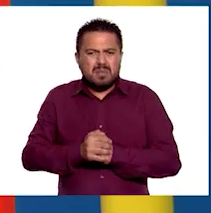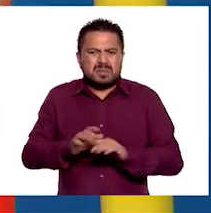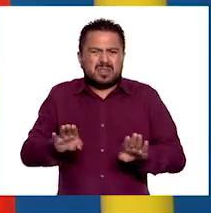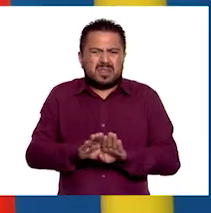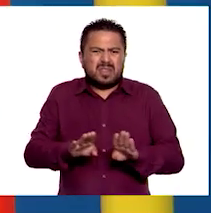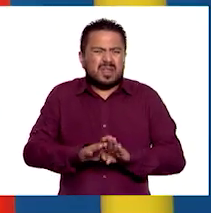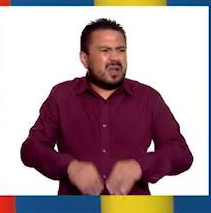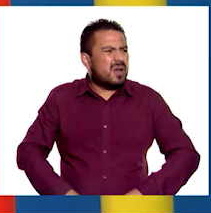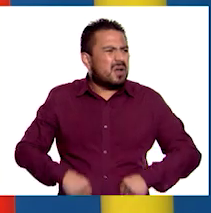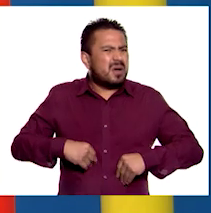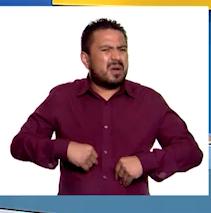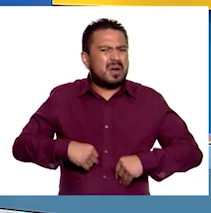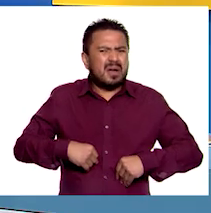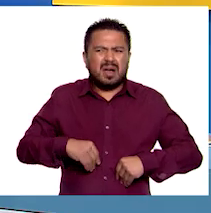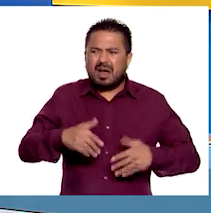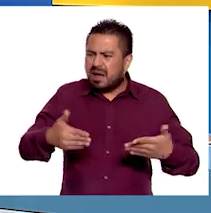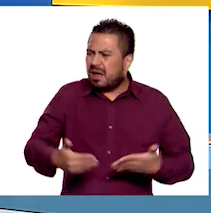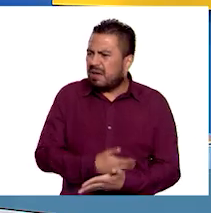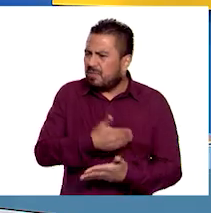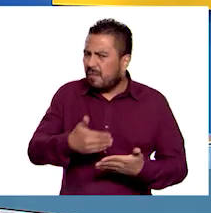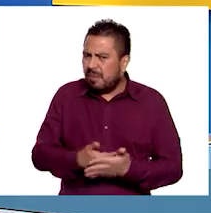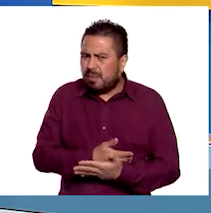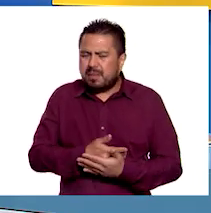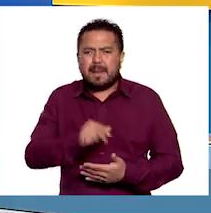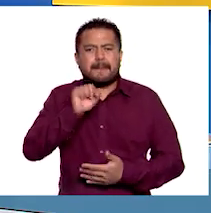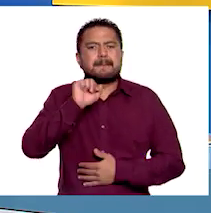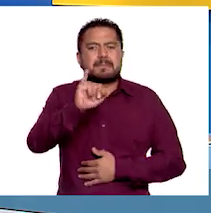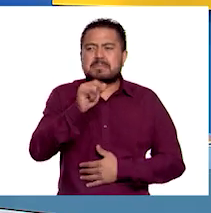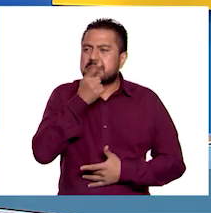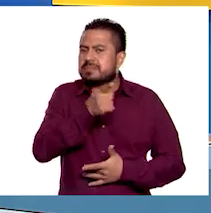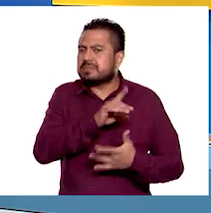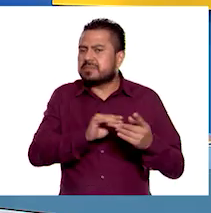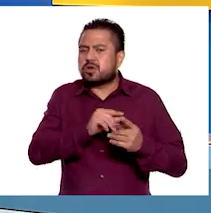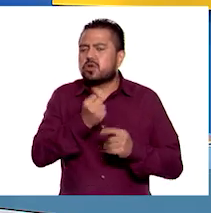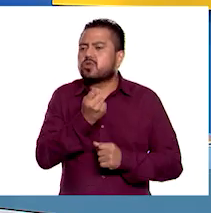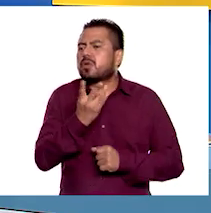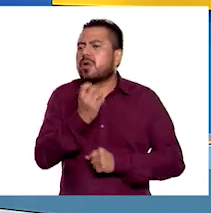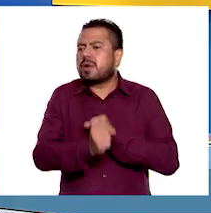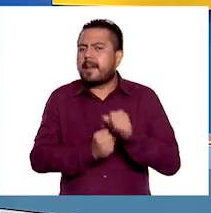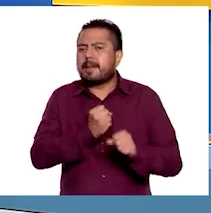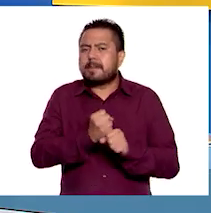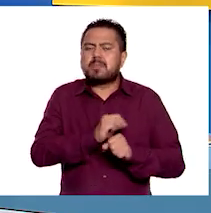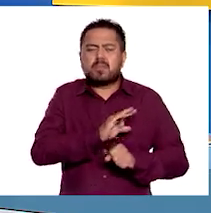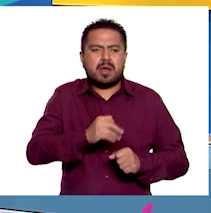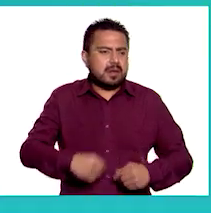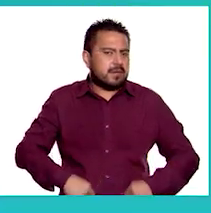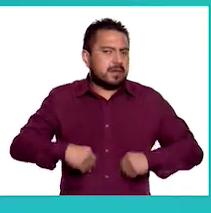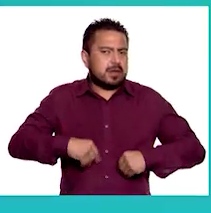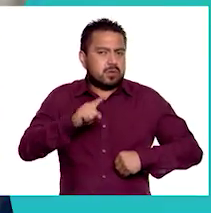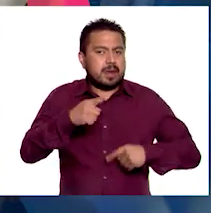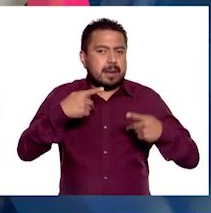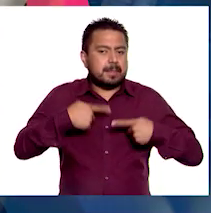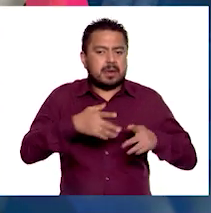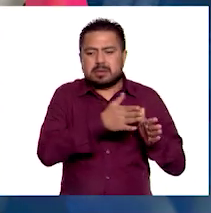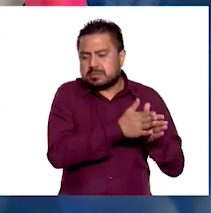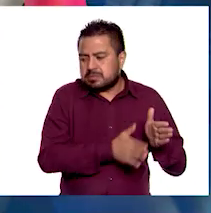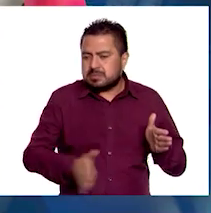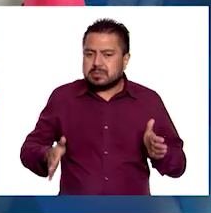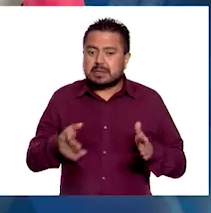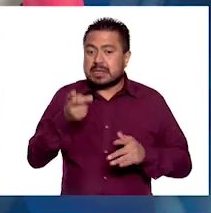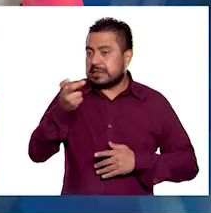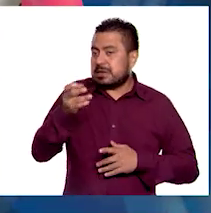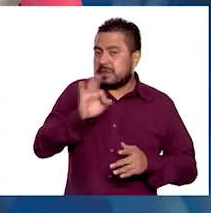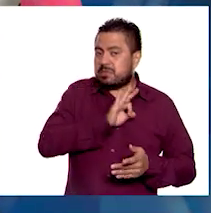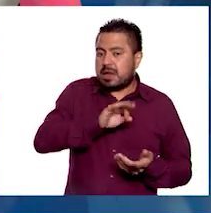esperanza de vida al nacer? Sí, se refiere al número de años que se espera que viva una persona. Esta